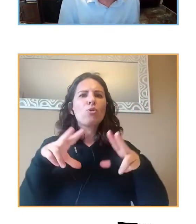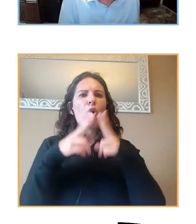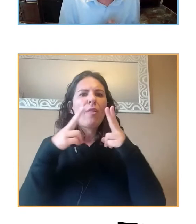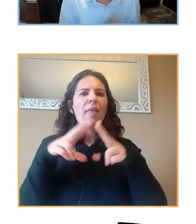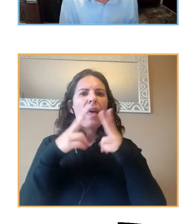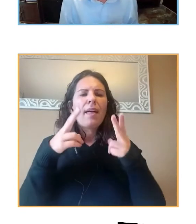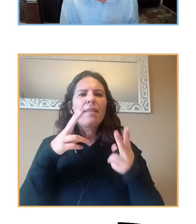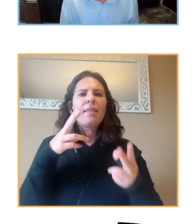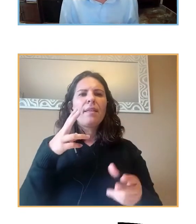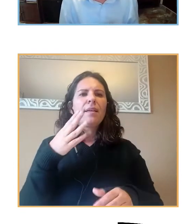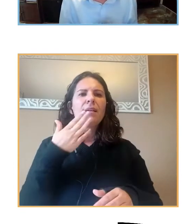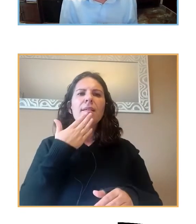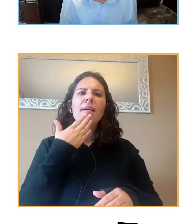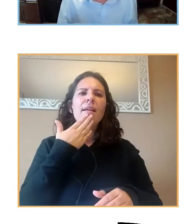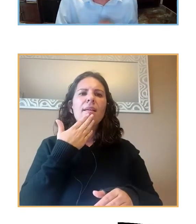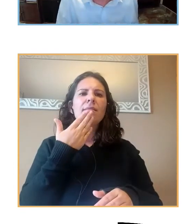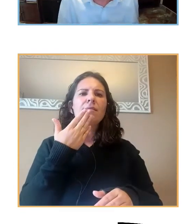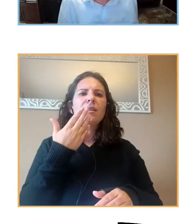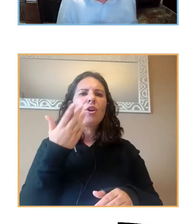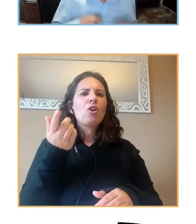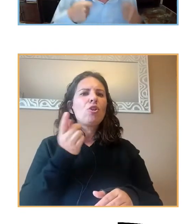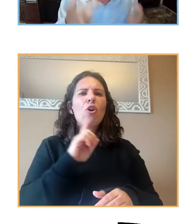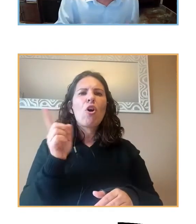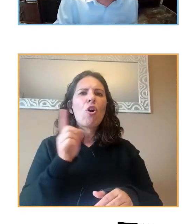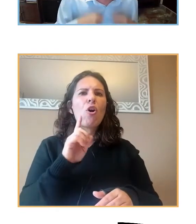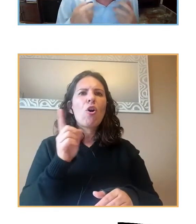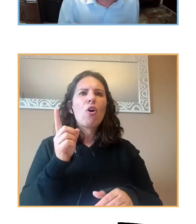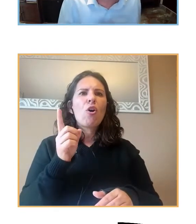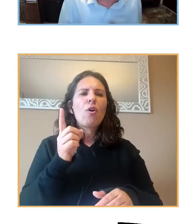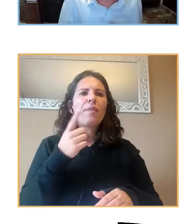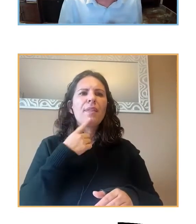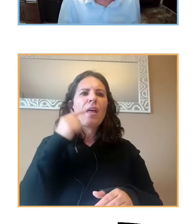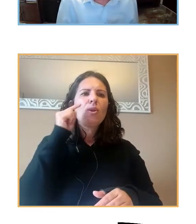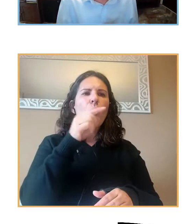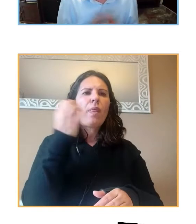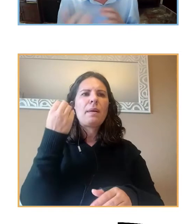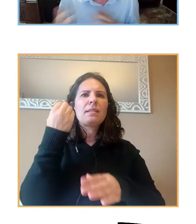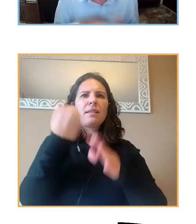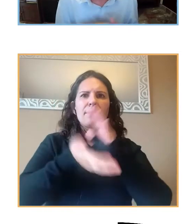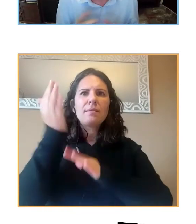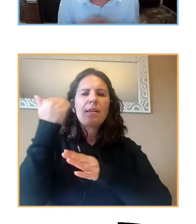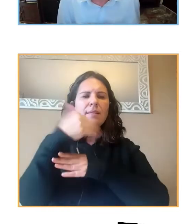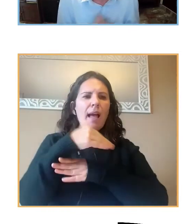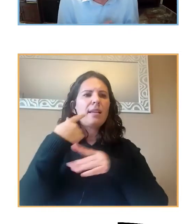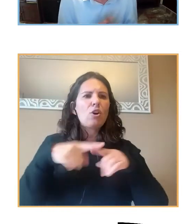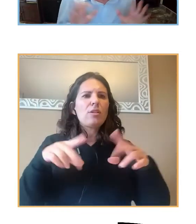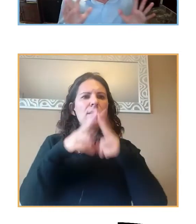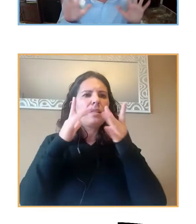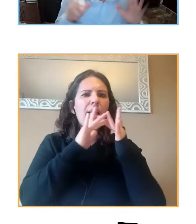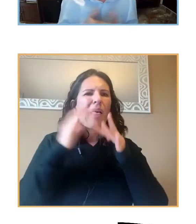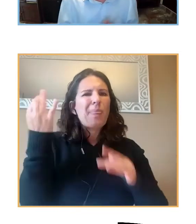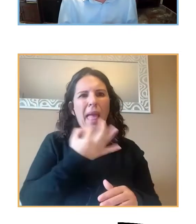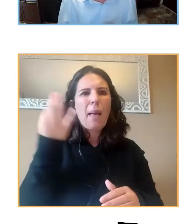imponiendo, que tenían que salir, que tienen que socializar. Esto, claro, son refuerzos, vamos,